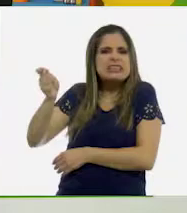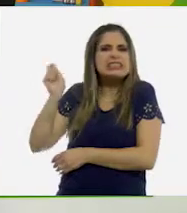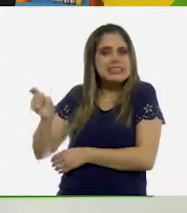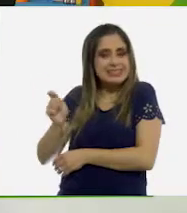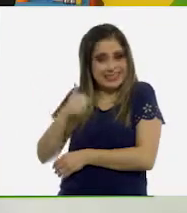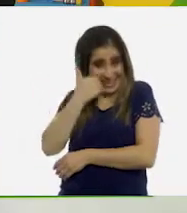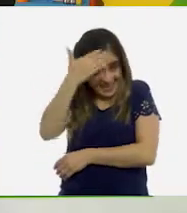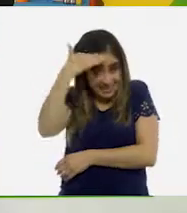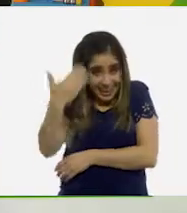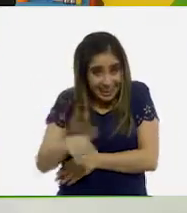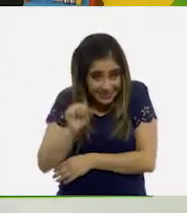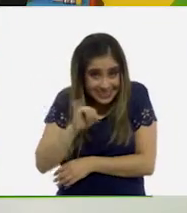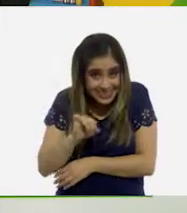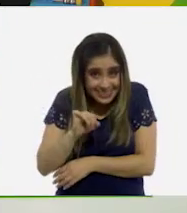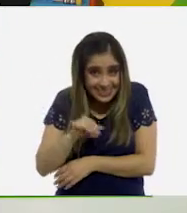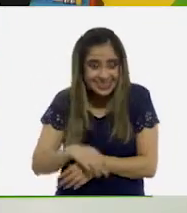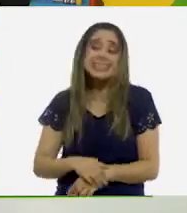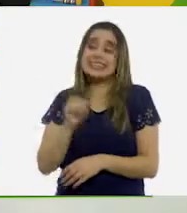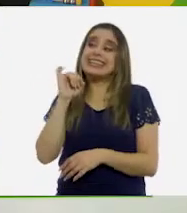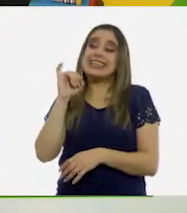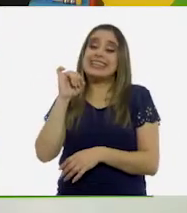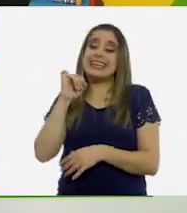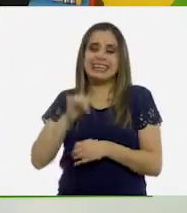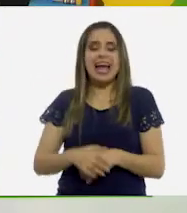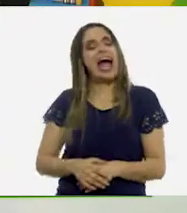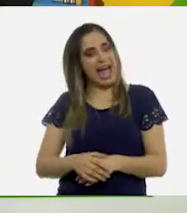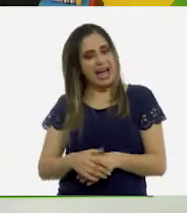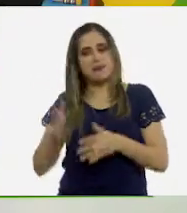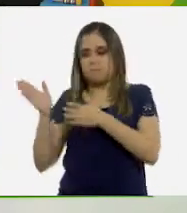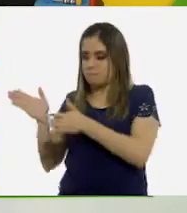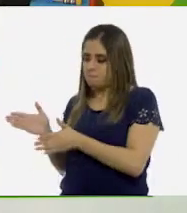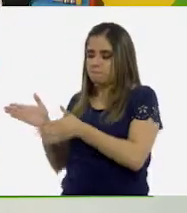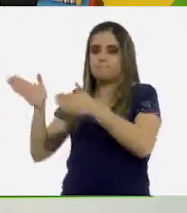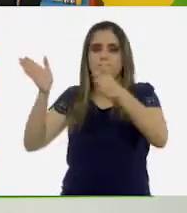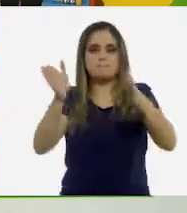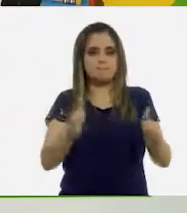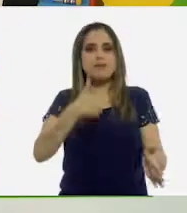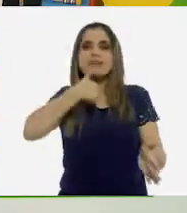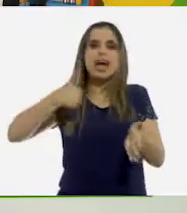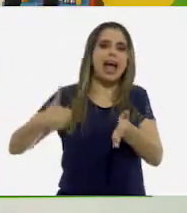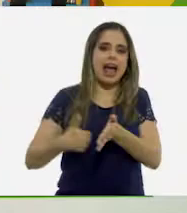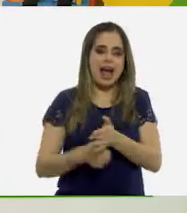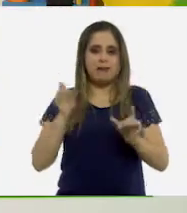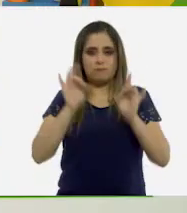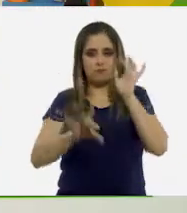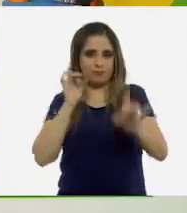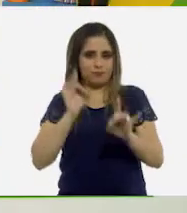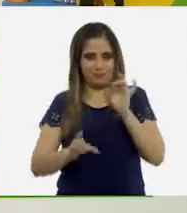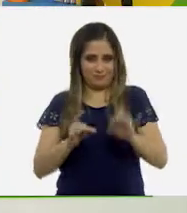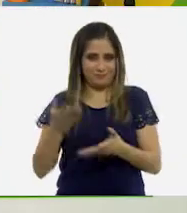¿Quieren? ¡Sí! ¡Vamos entonces por nuestro buzón de comentarios!